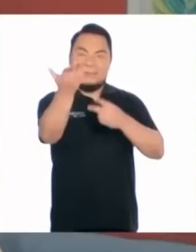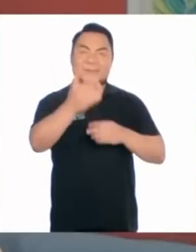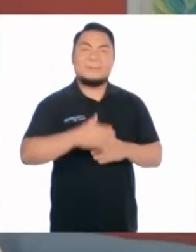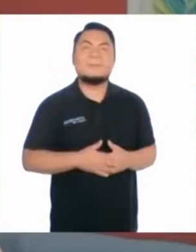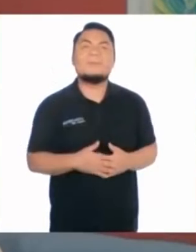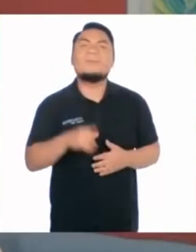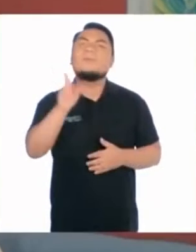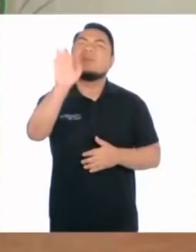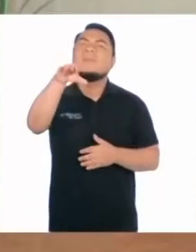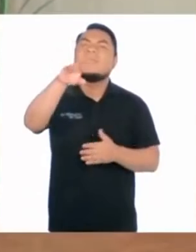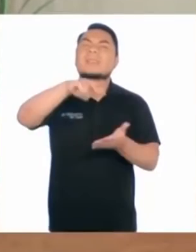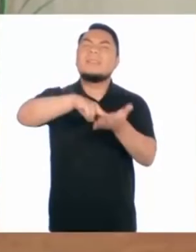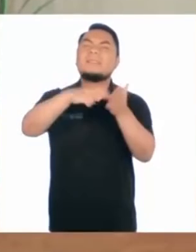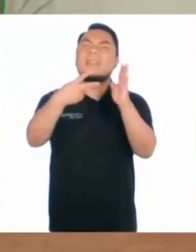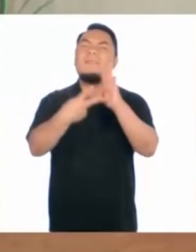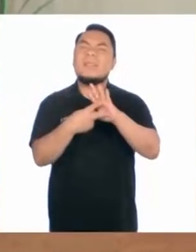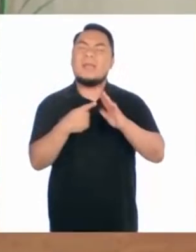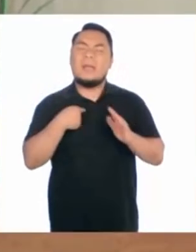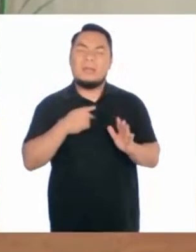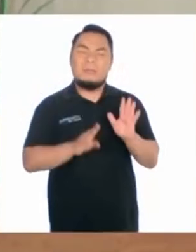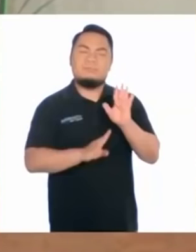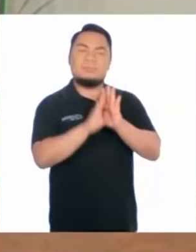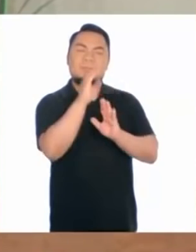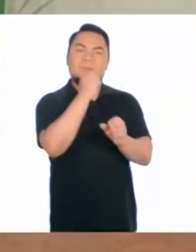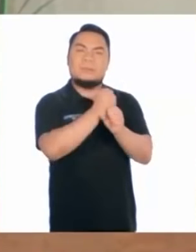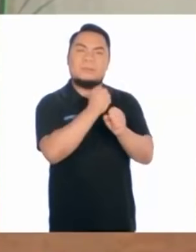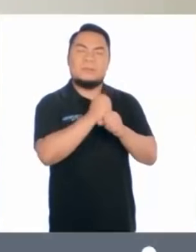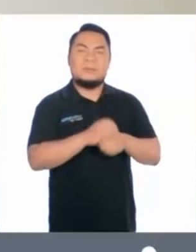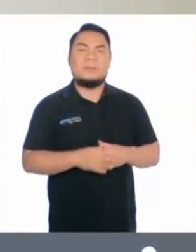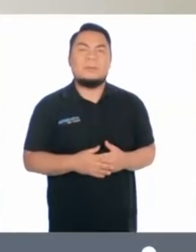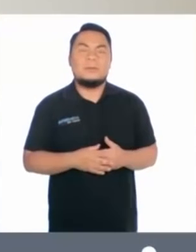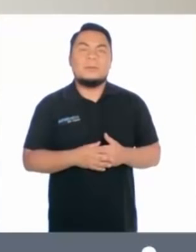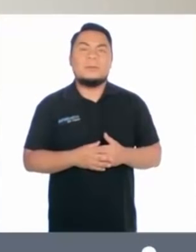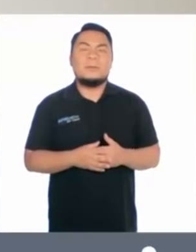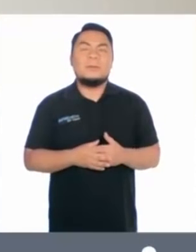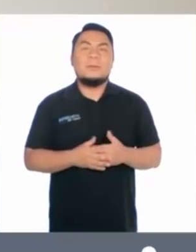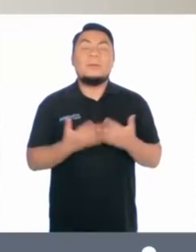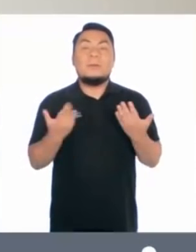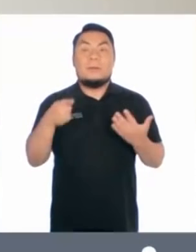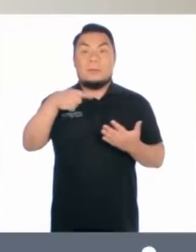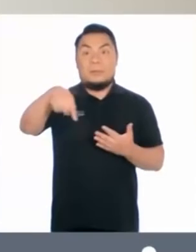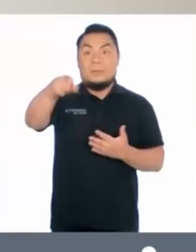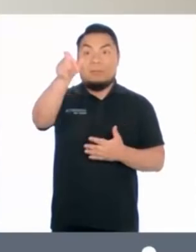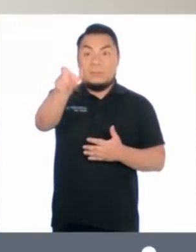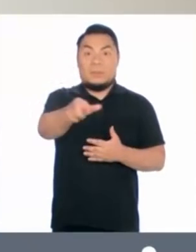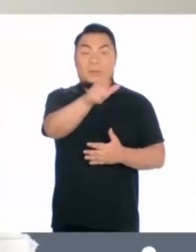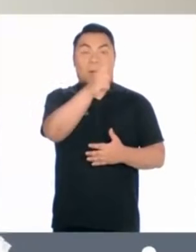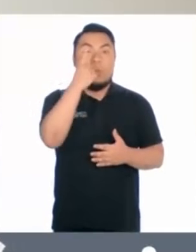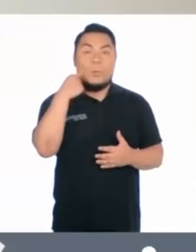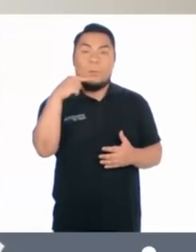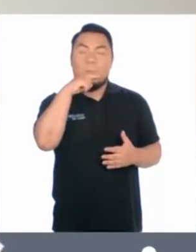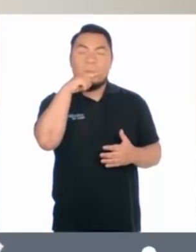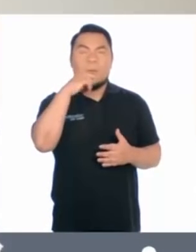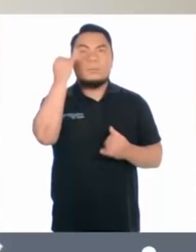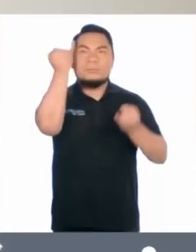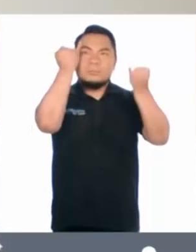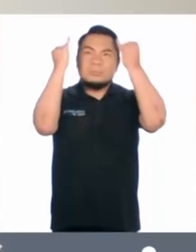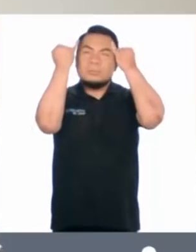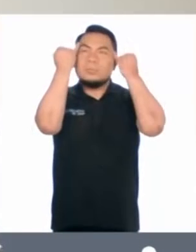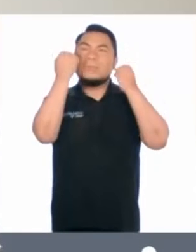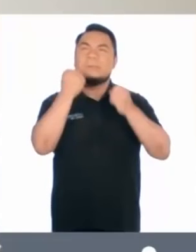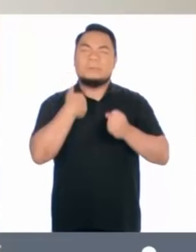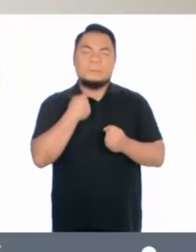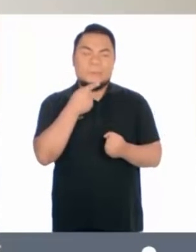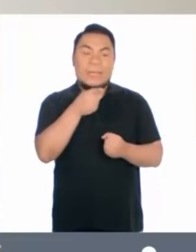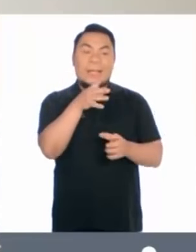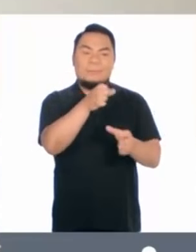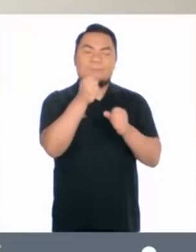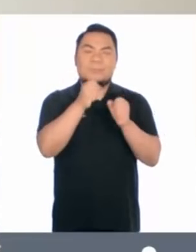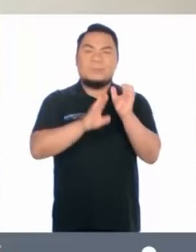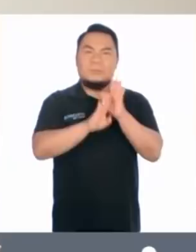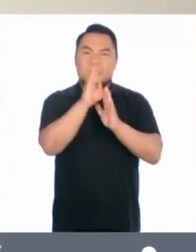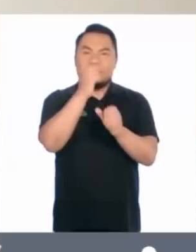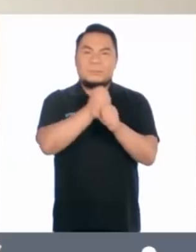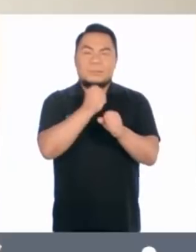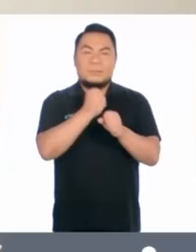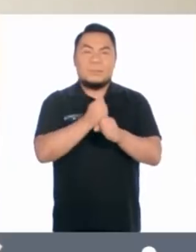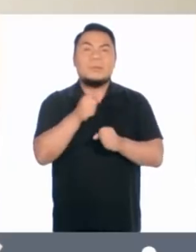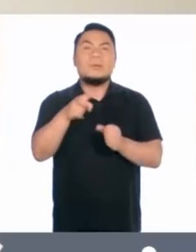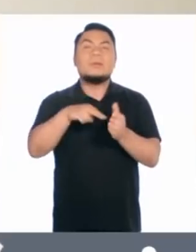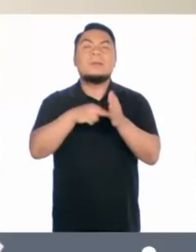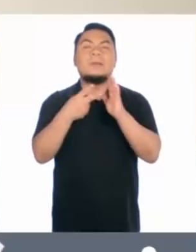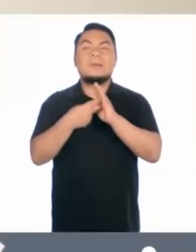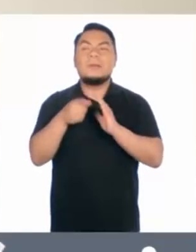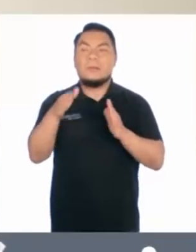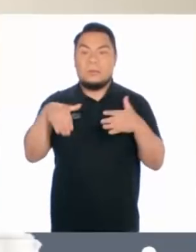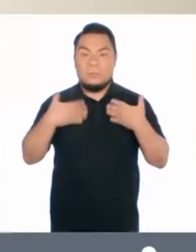con la segunda. ¿Qué implica emprender? Ser emprendedor o emprendedora implica que tienes la